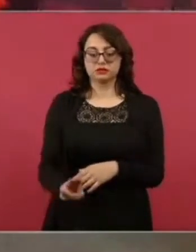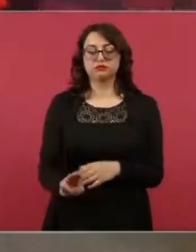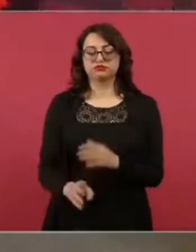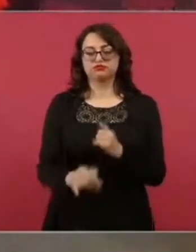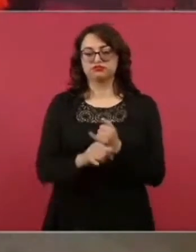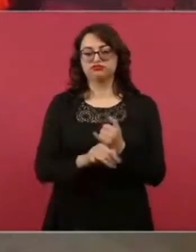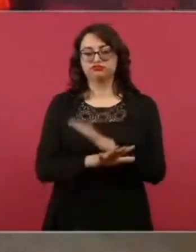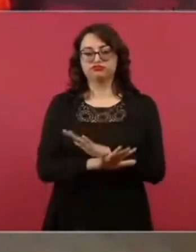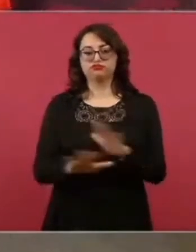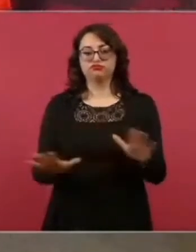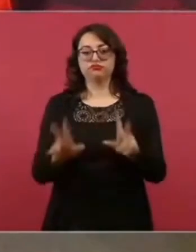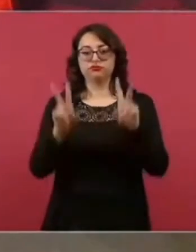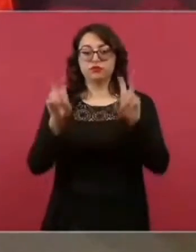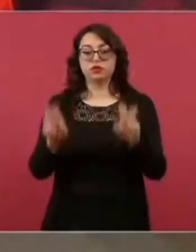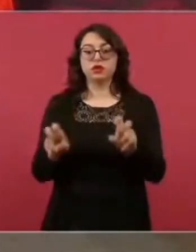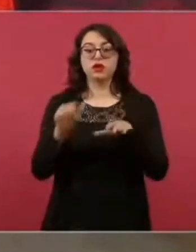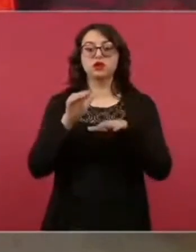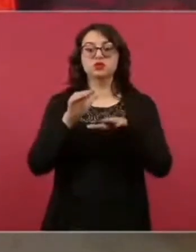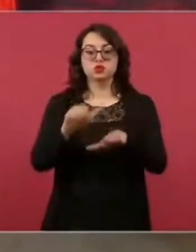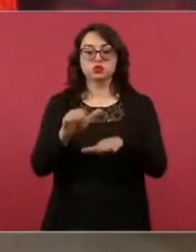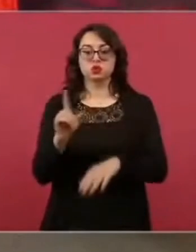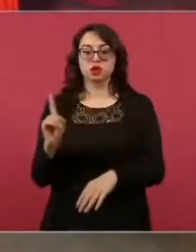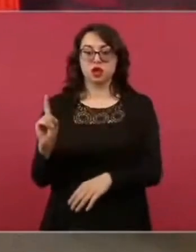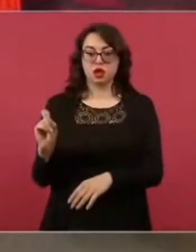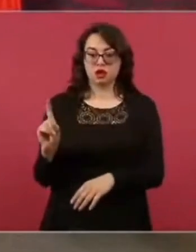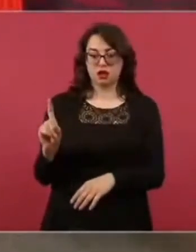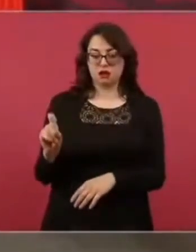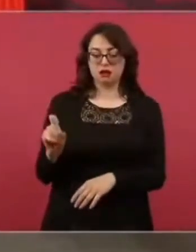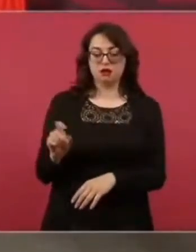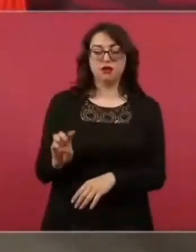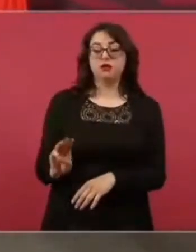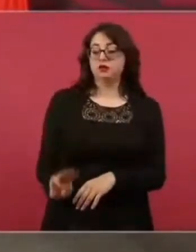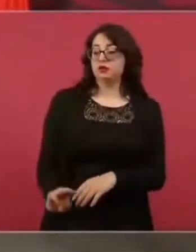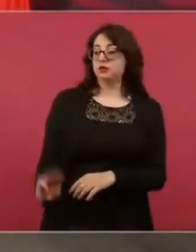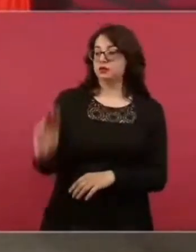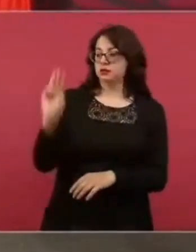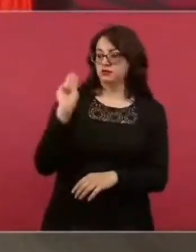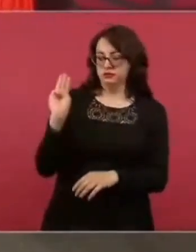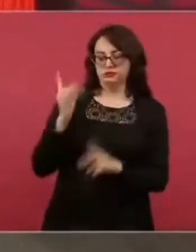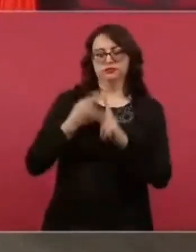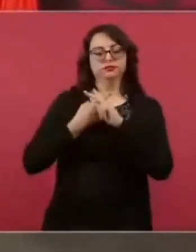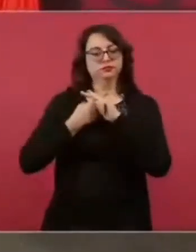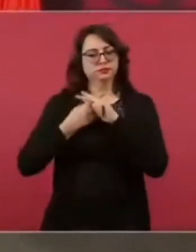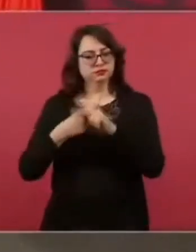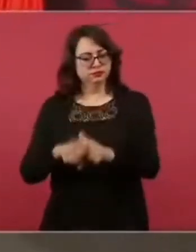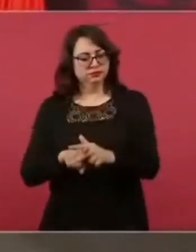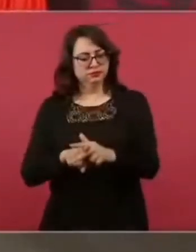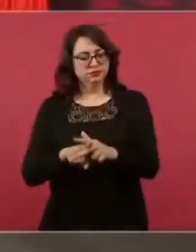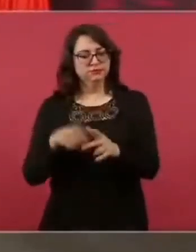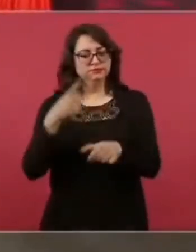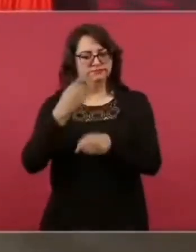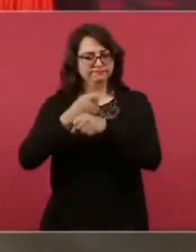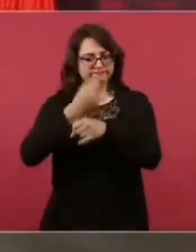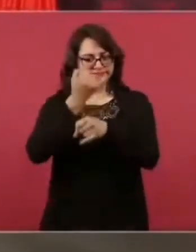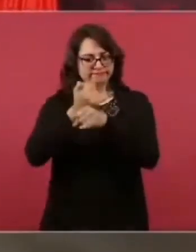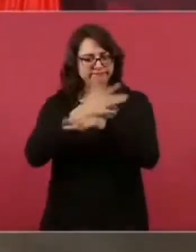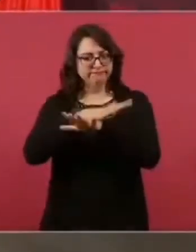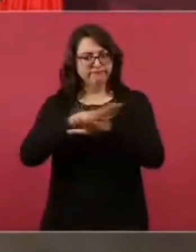el miércoles pasado un informe. Ahora vamos a hablar sobre